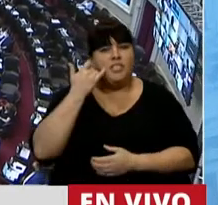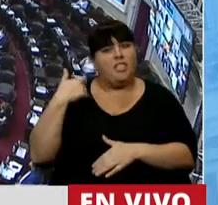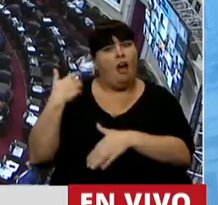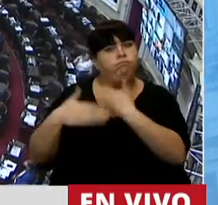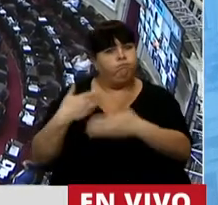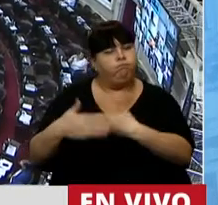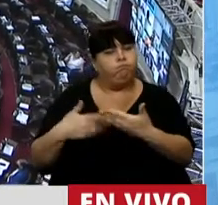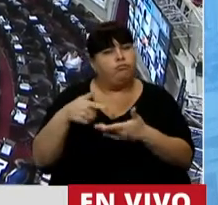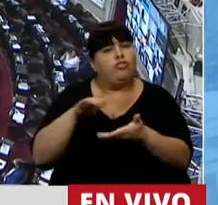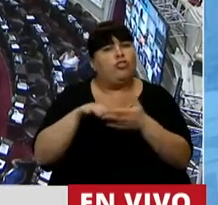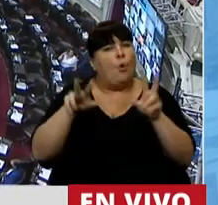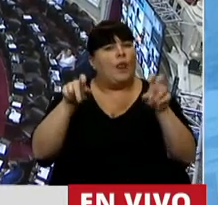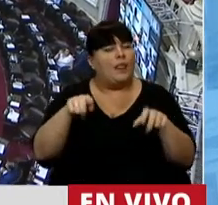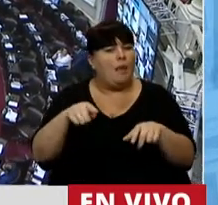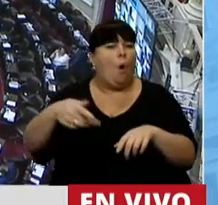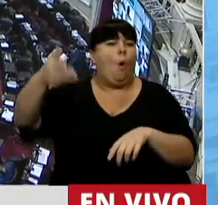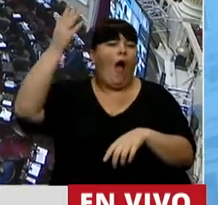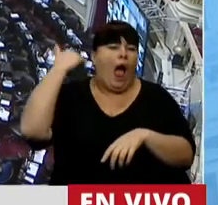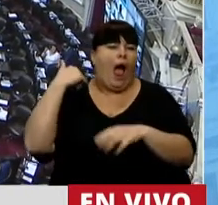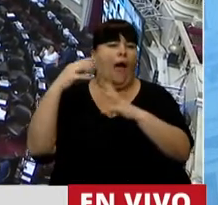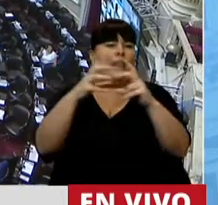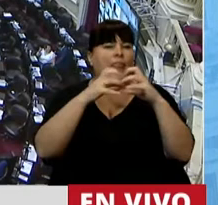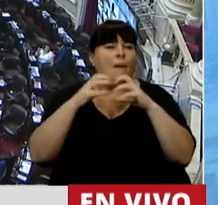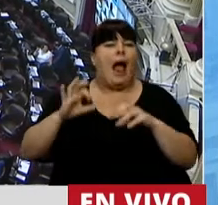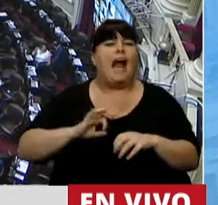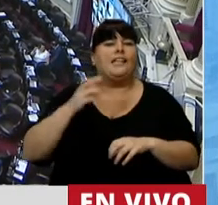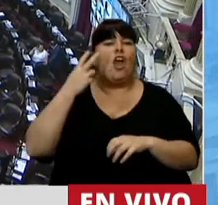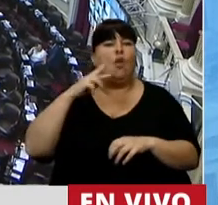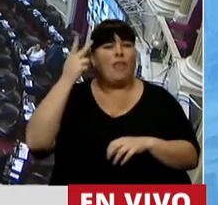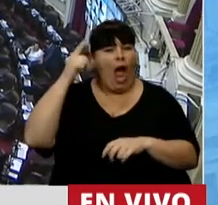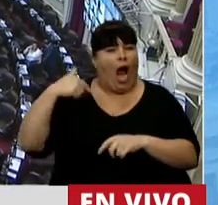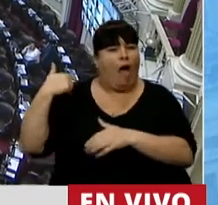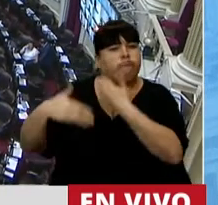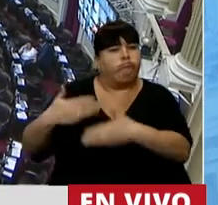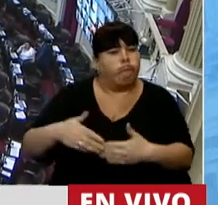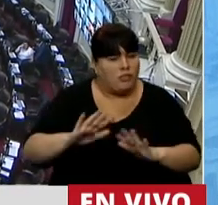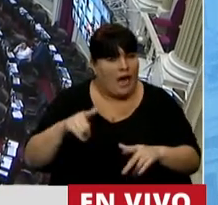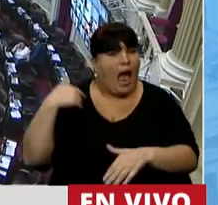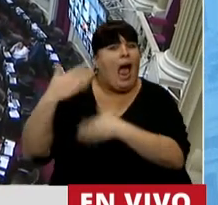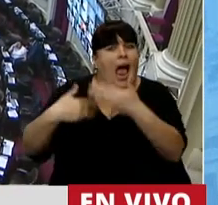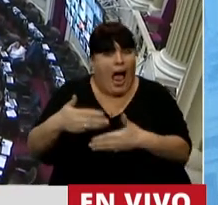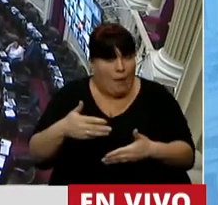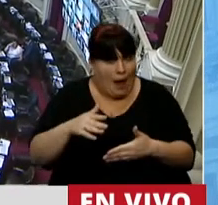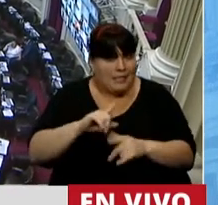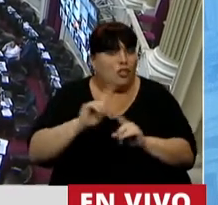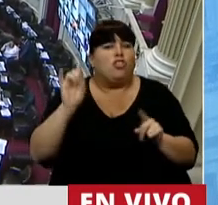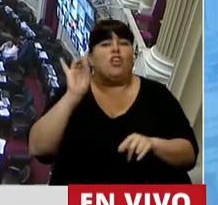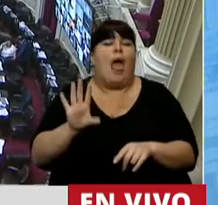este sentido desde aquella discusión en el año 2018. Y ese avance no solamente fue